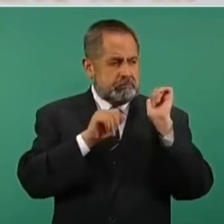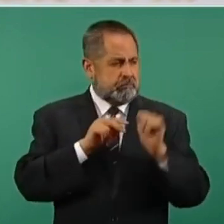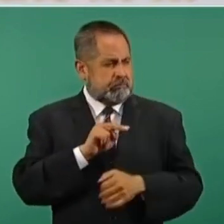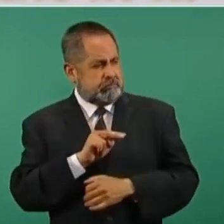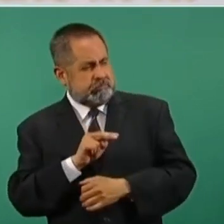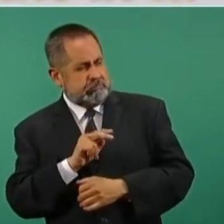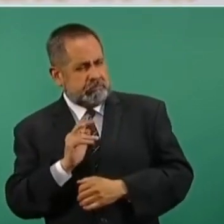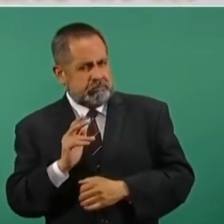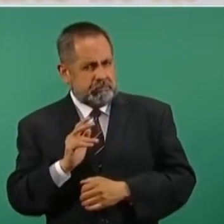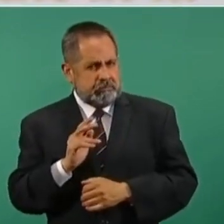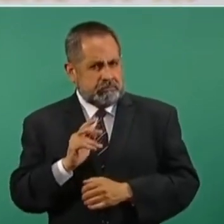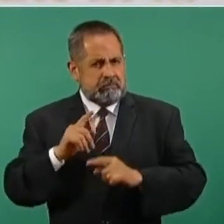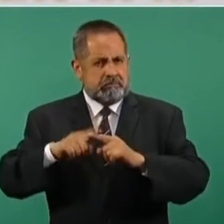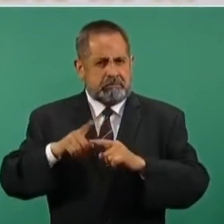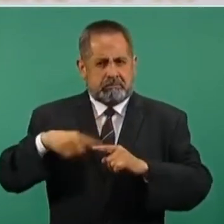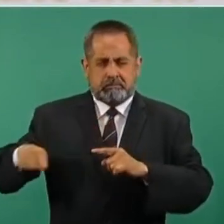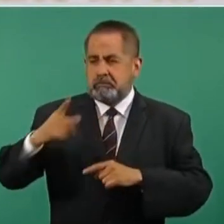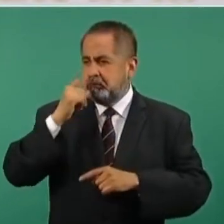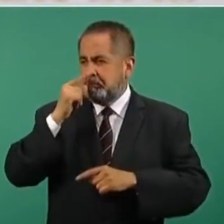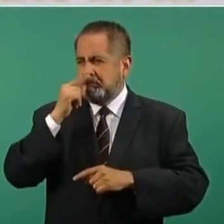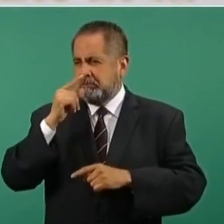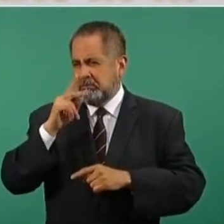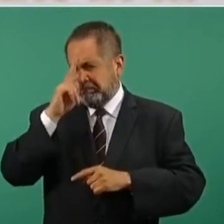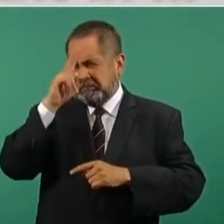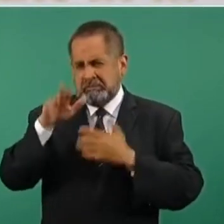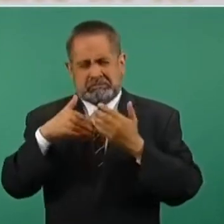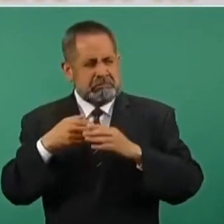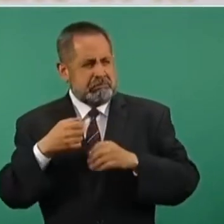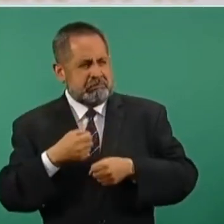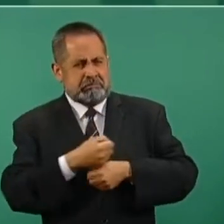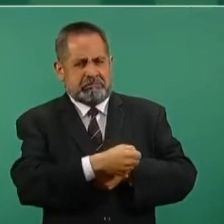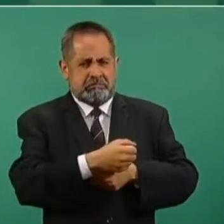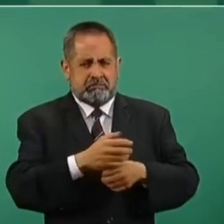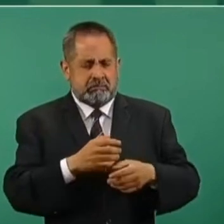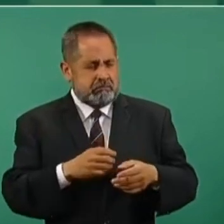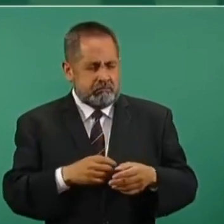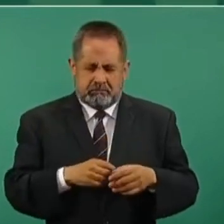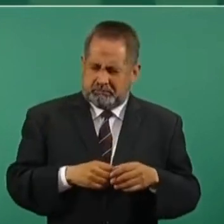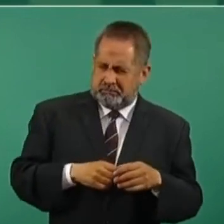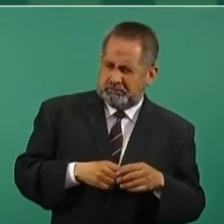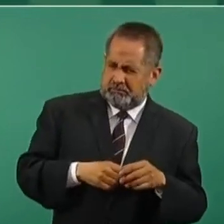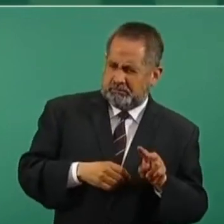Por parte de las policías y era